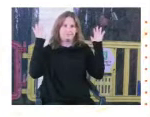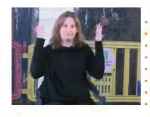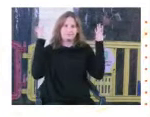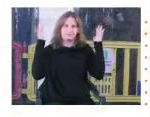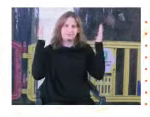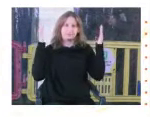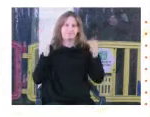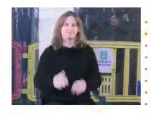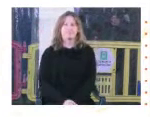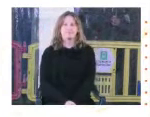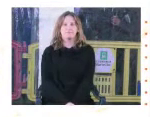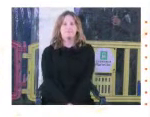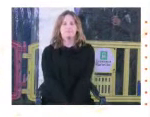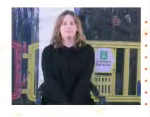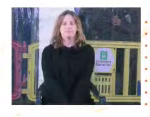Bien,